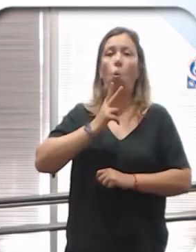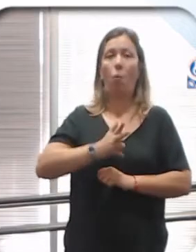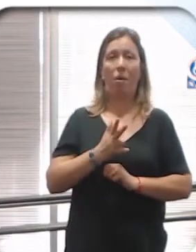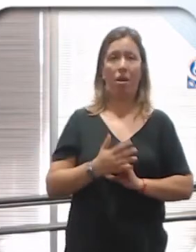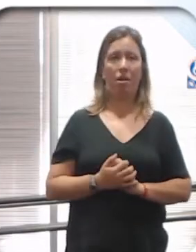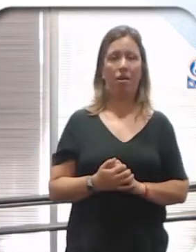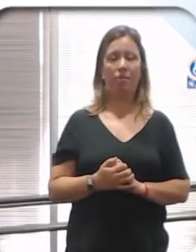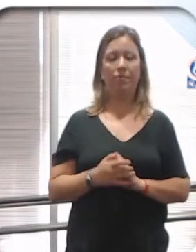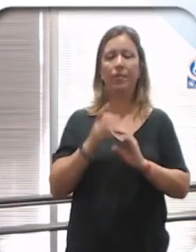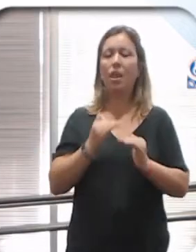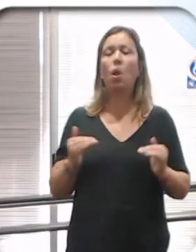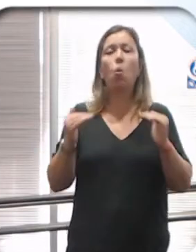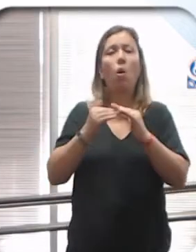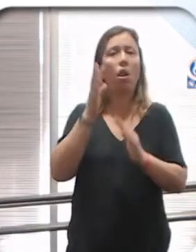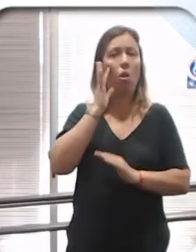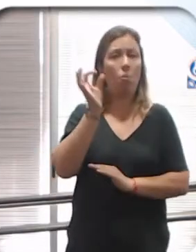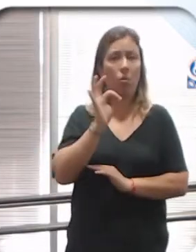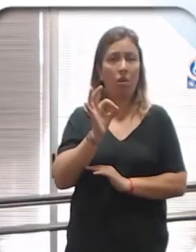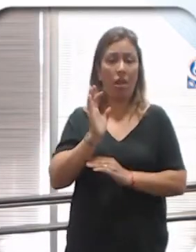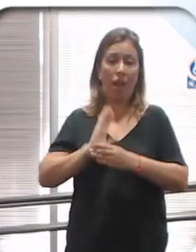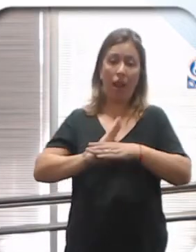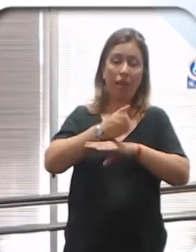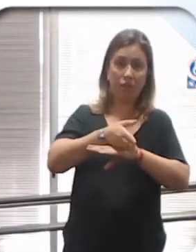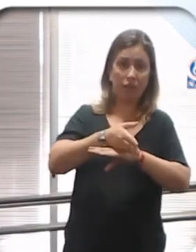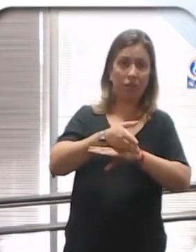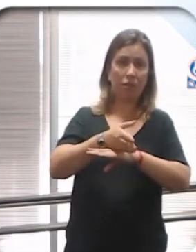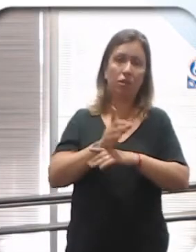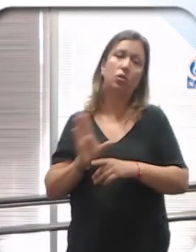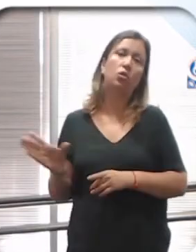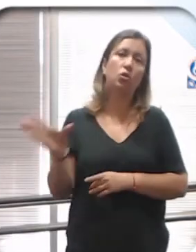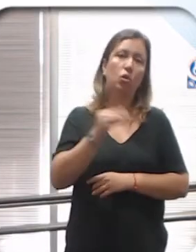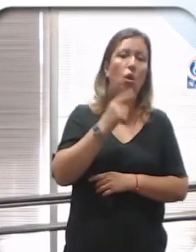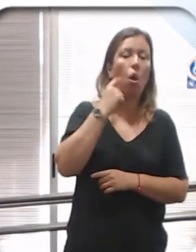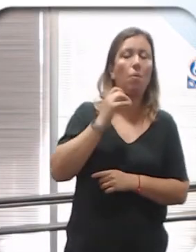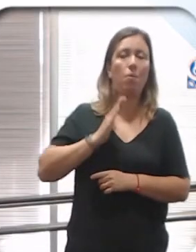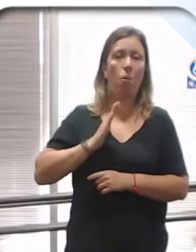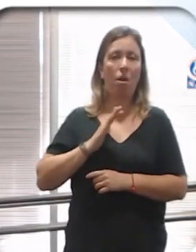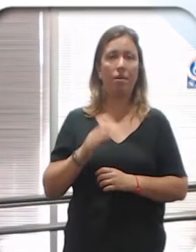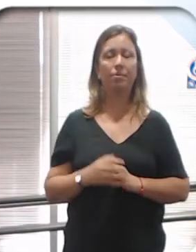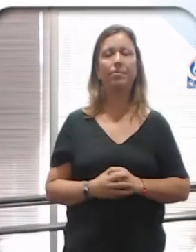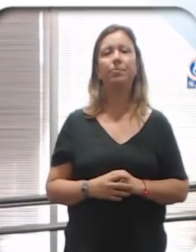la igualdad de oportunidades, la accesibilidad y la igualdad entre el hombre y la mujer.